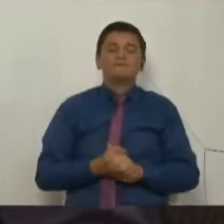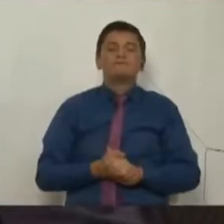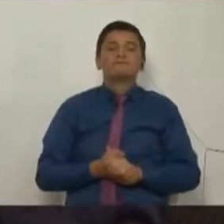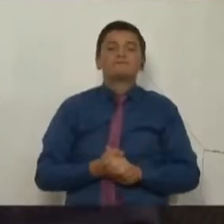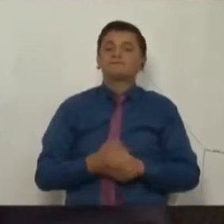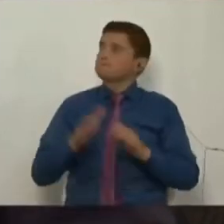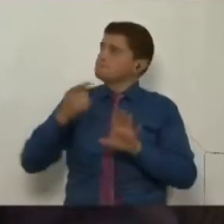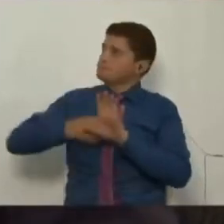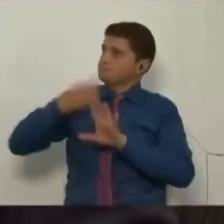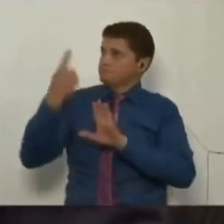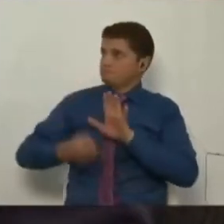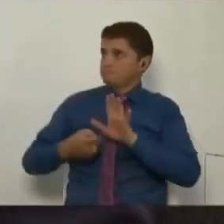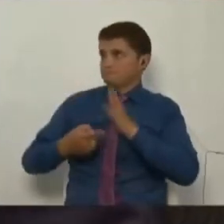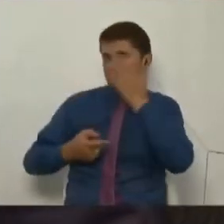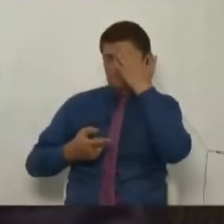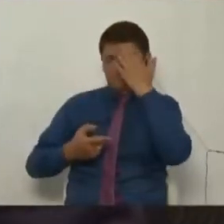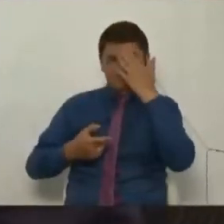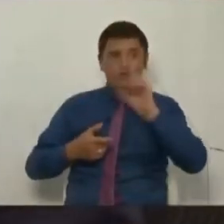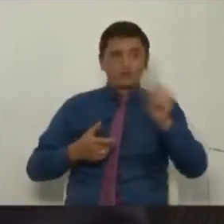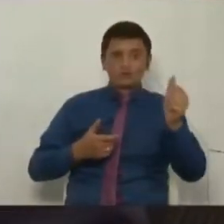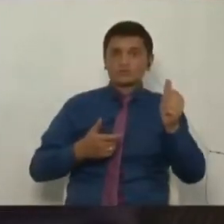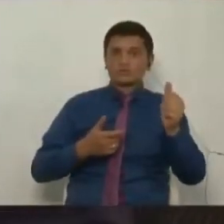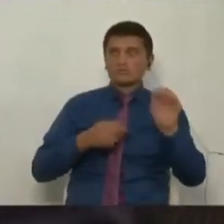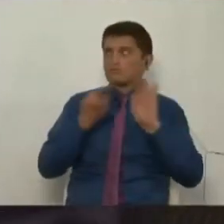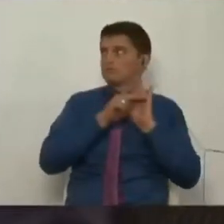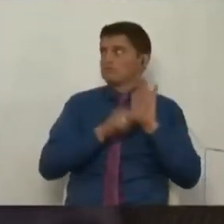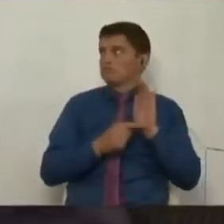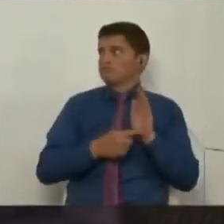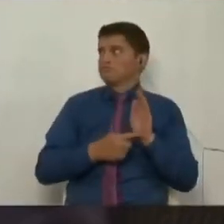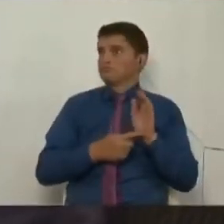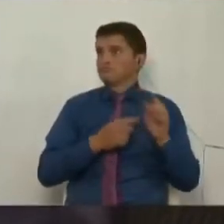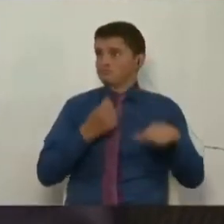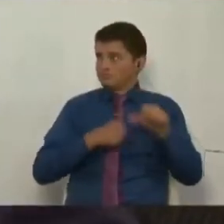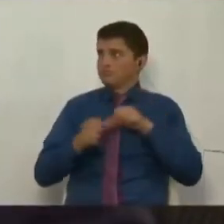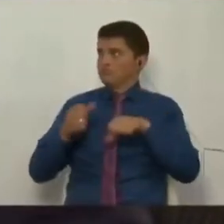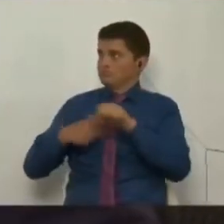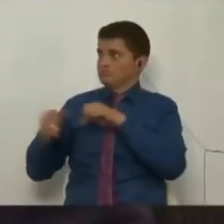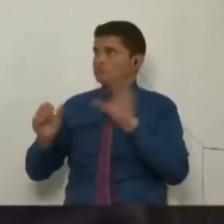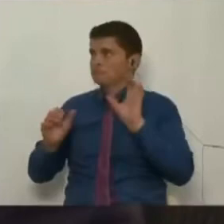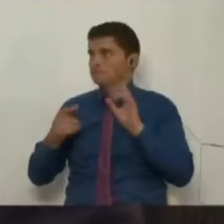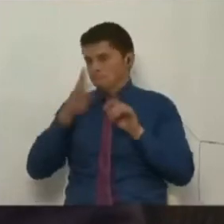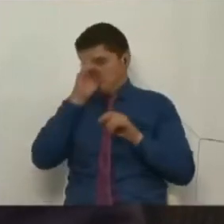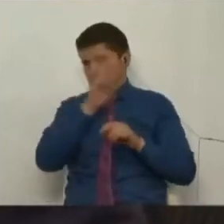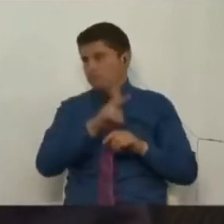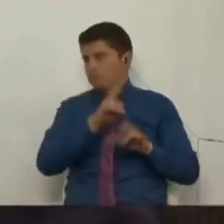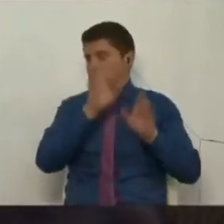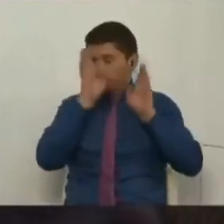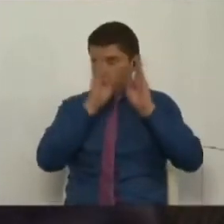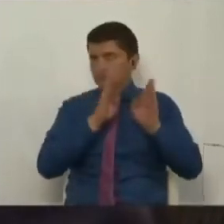Presidente, sé que hay muchos más inscritos, y obviamente hay que respetar y escucharlos.